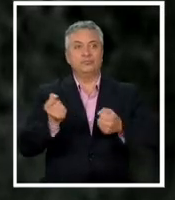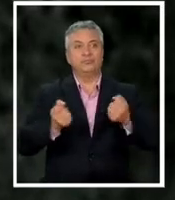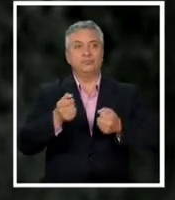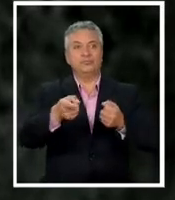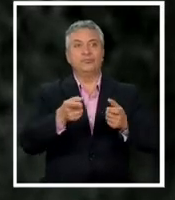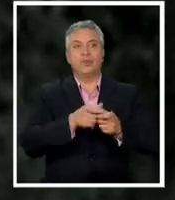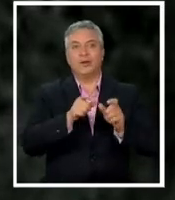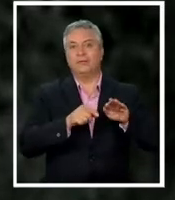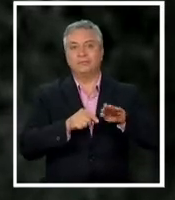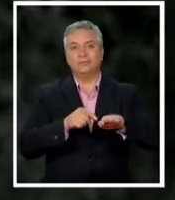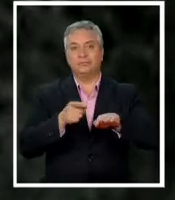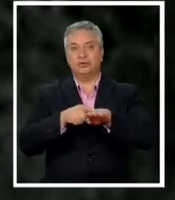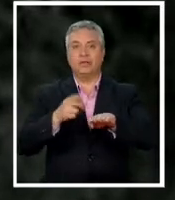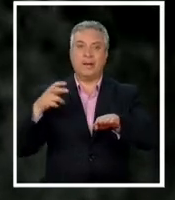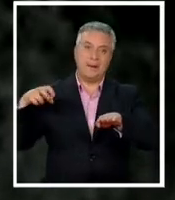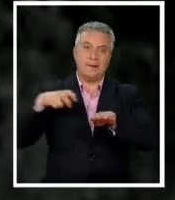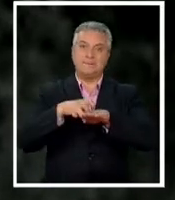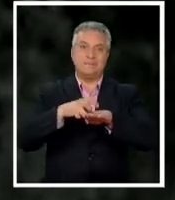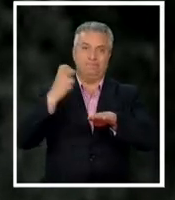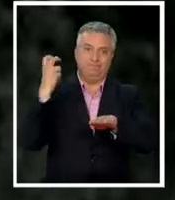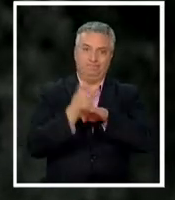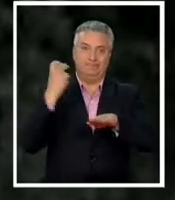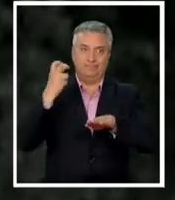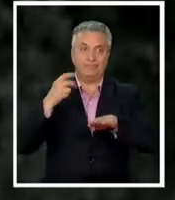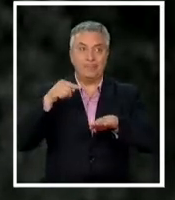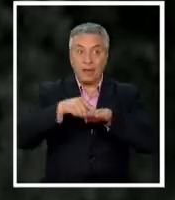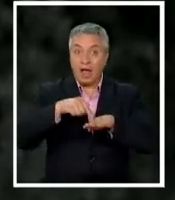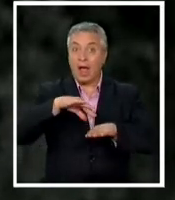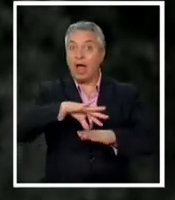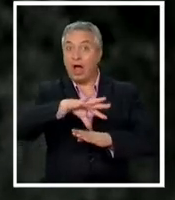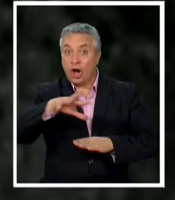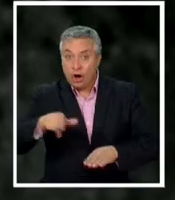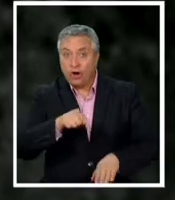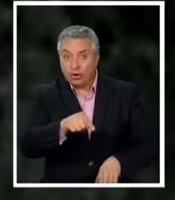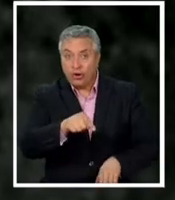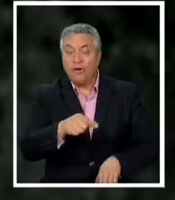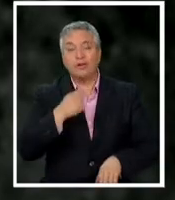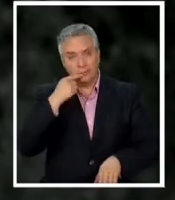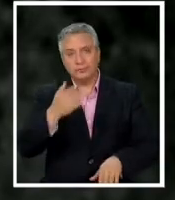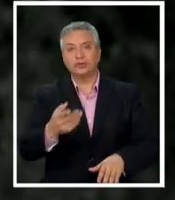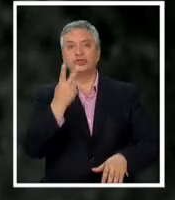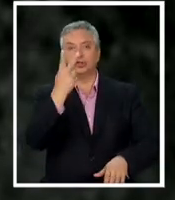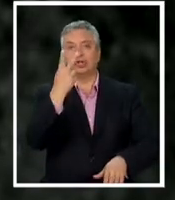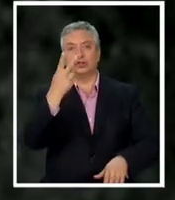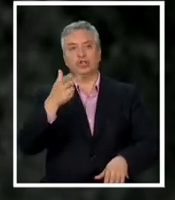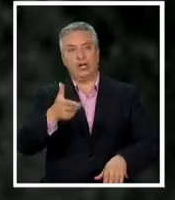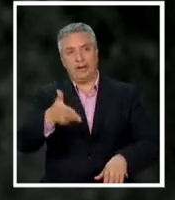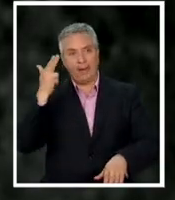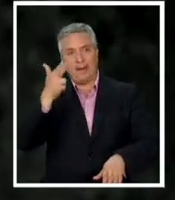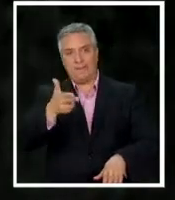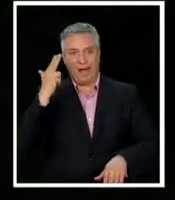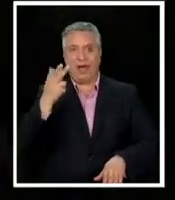aplicación móvil de transporte. En este robo, la banda realizó al menos dos disparos.